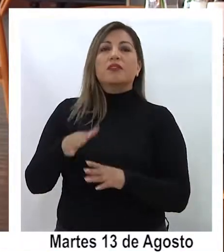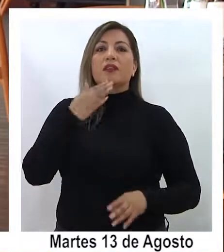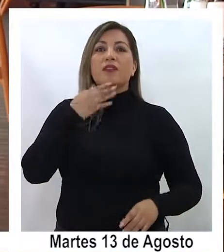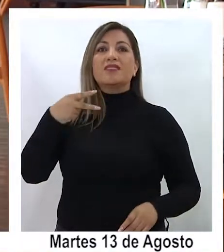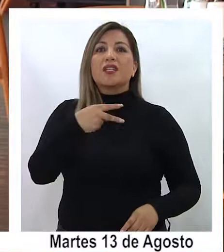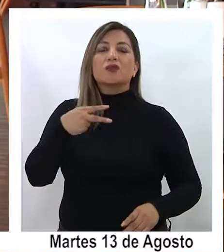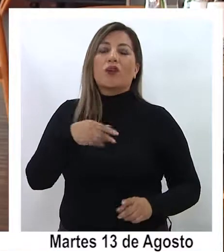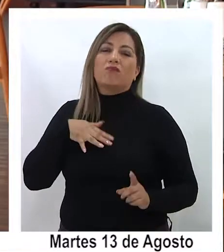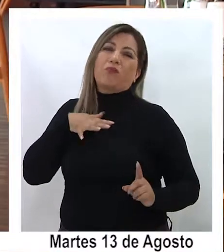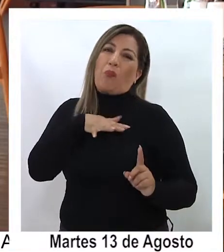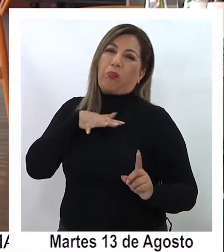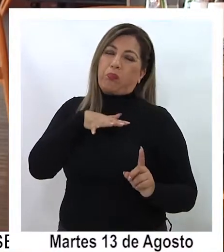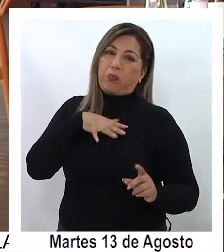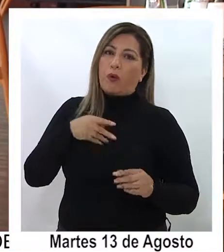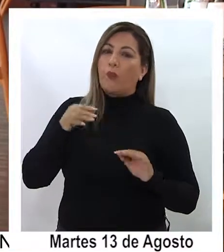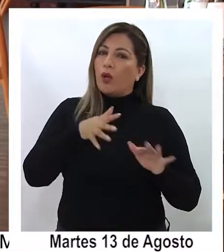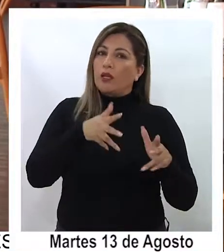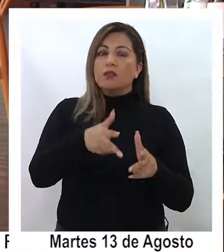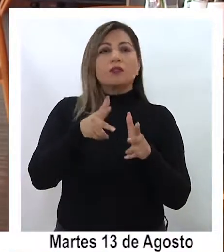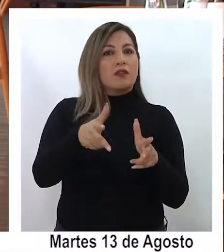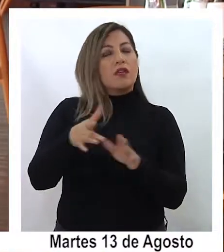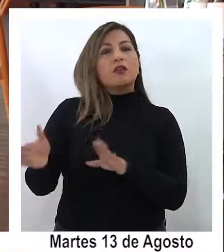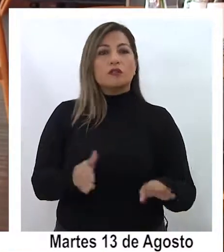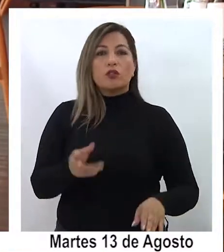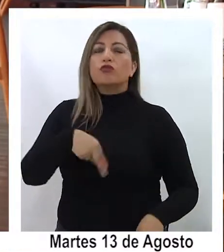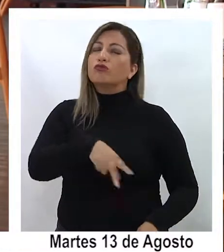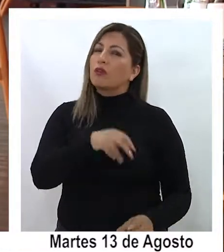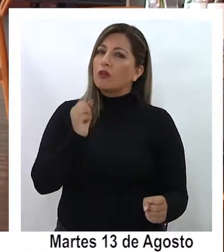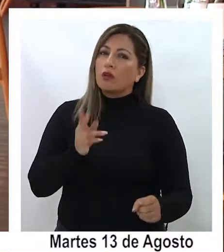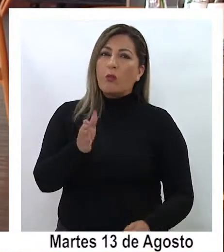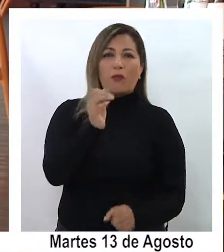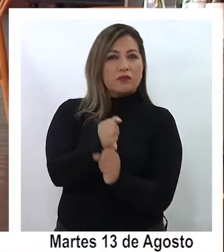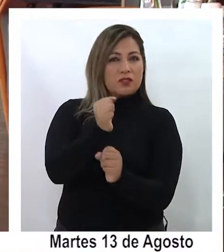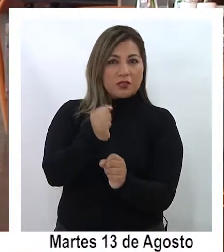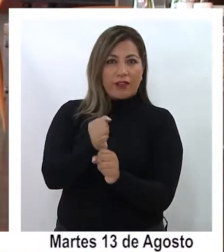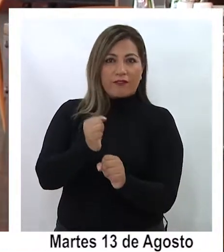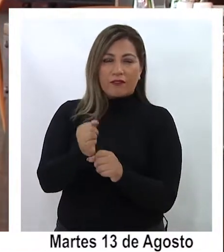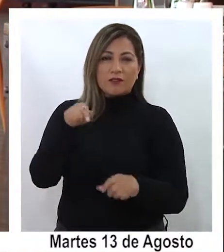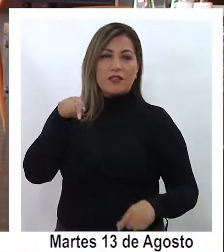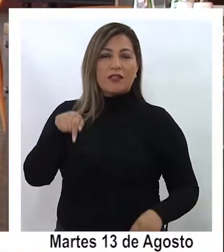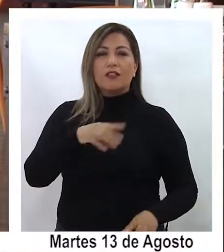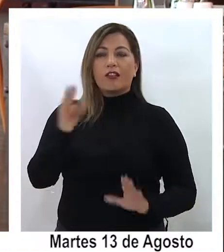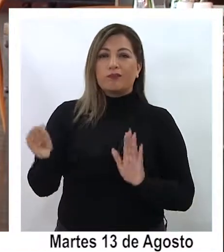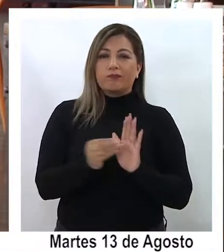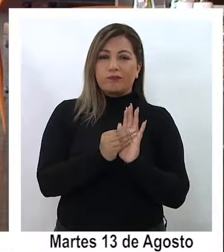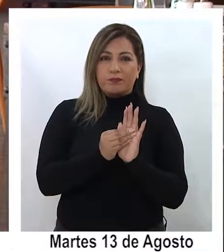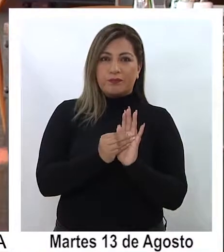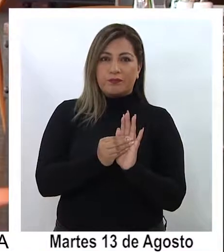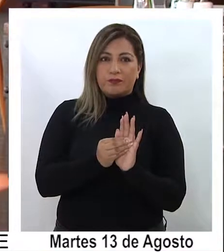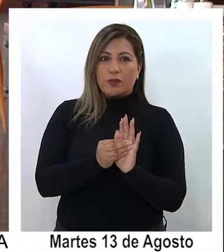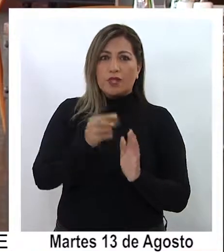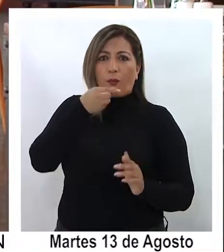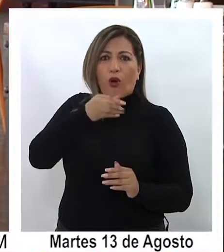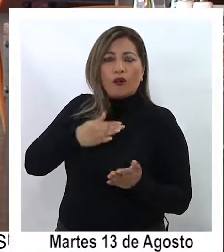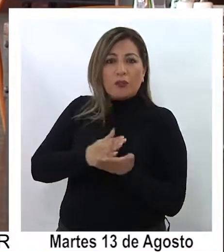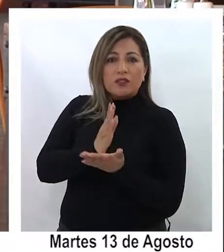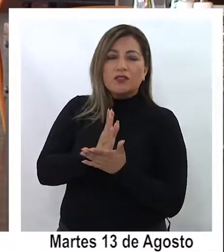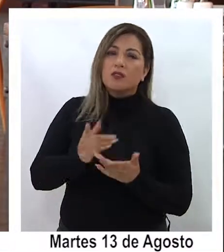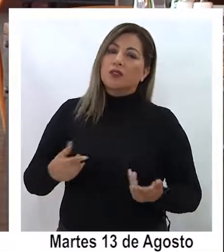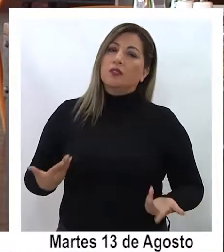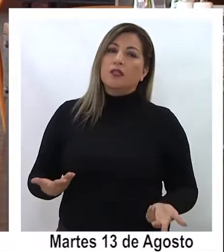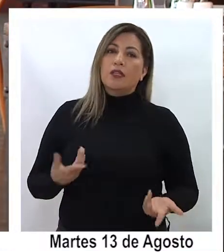reserva de la identidad de quien está denunciando estamos trabajando en esta incorporación que yo le digo además es muy reciente entonces